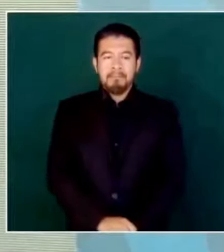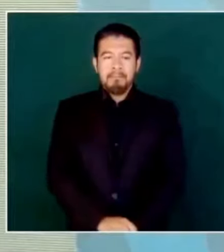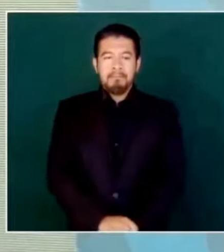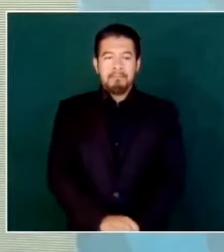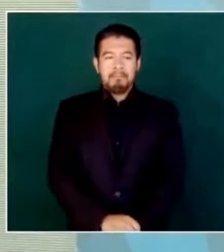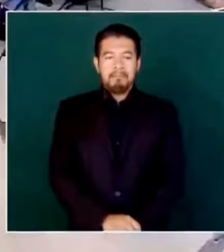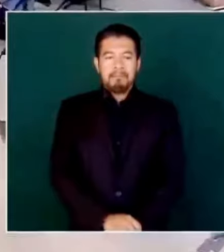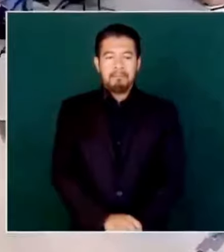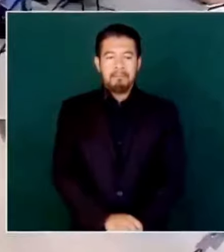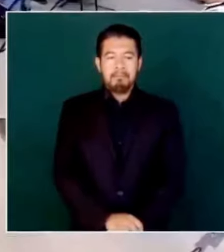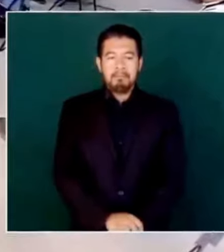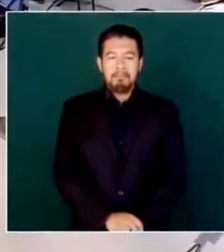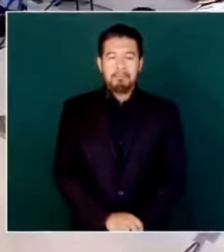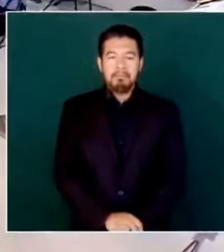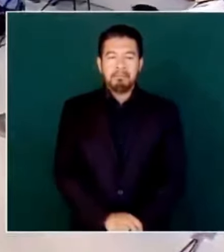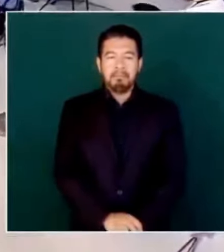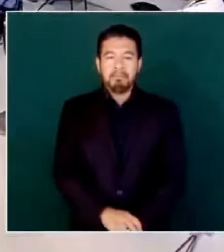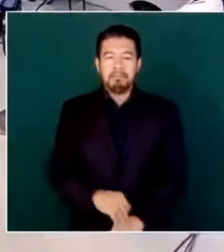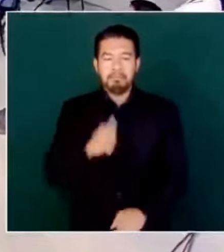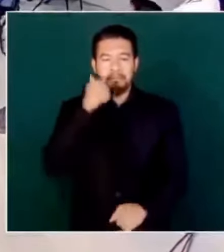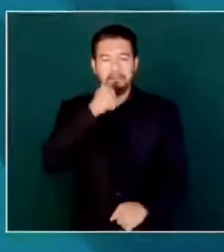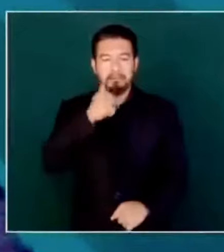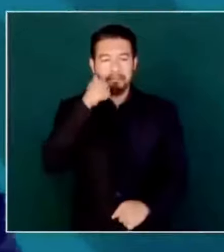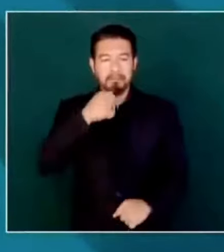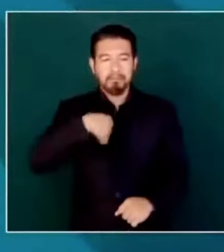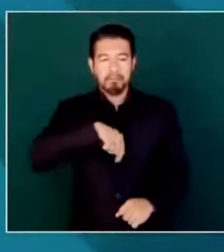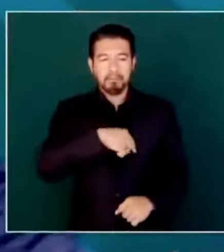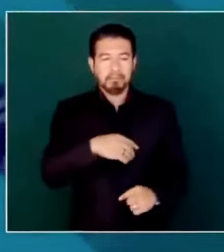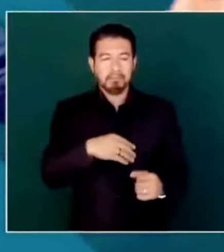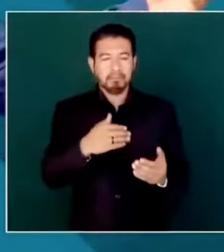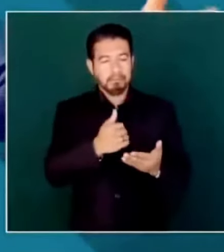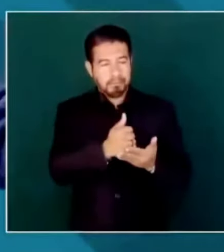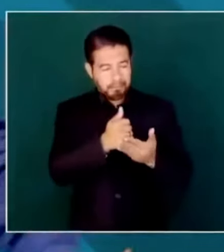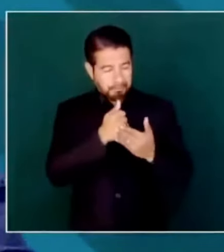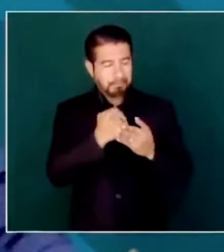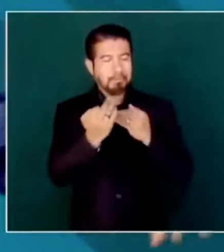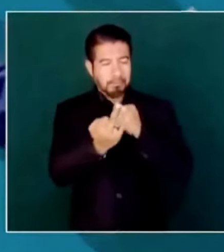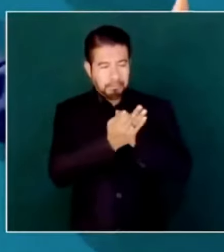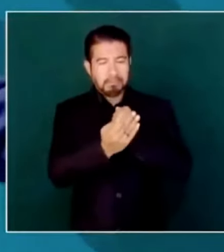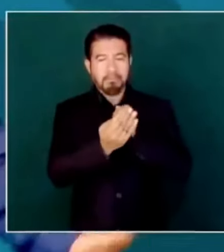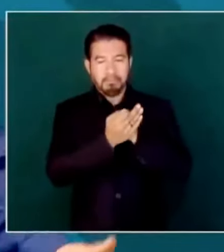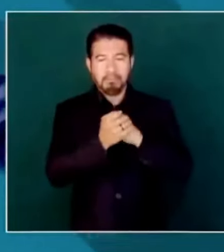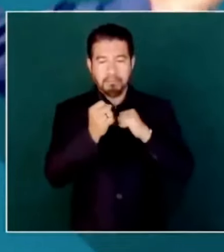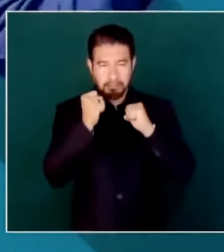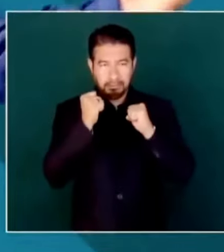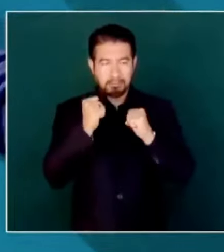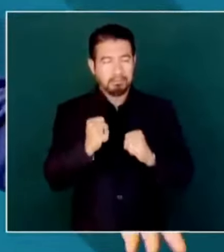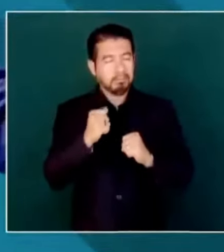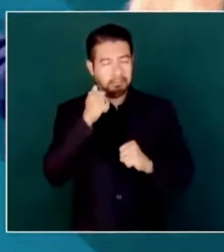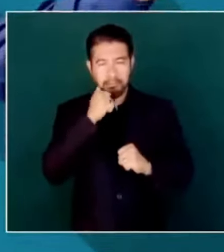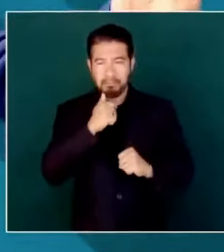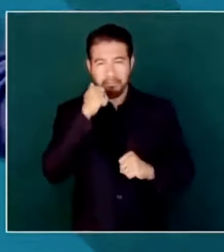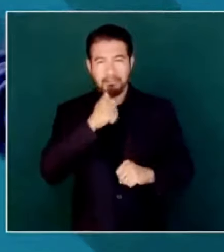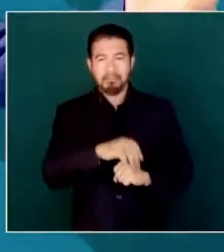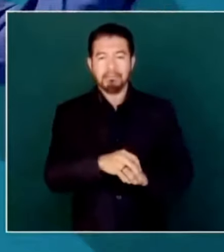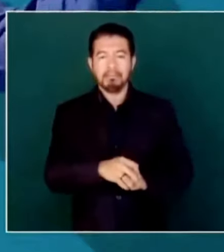No. Siempre, desde que empezamos, las primeras